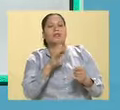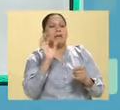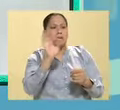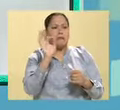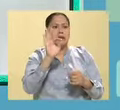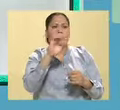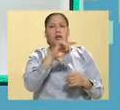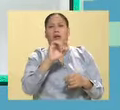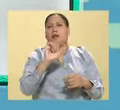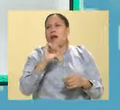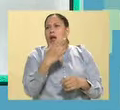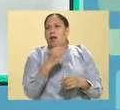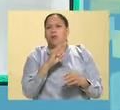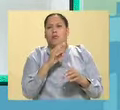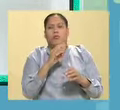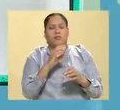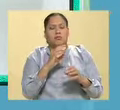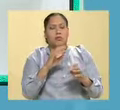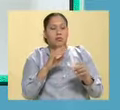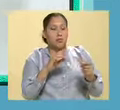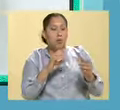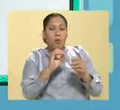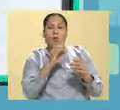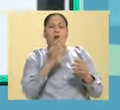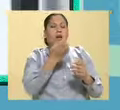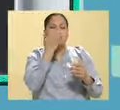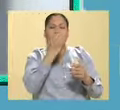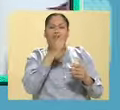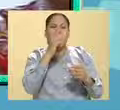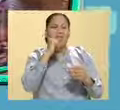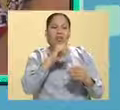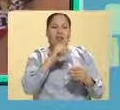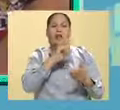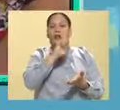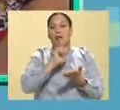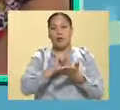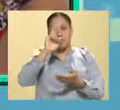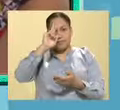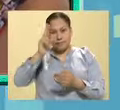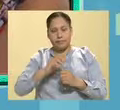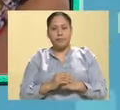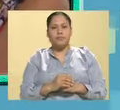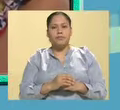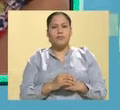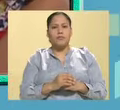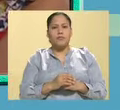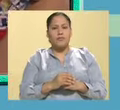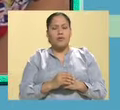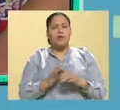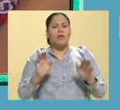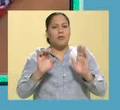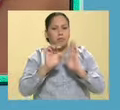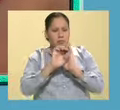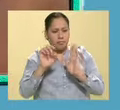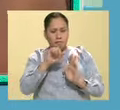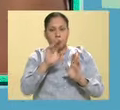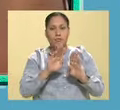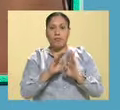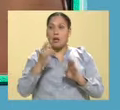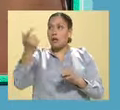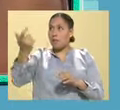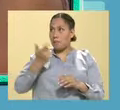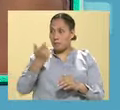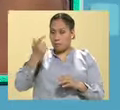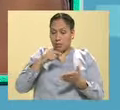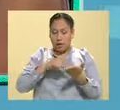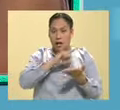en algún modo su forma de desarrollo, la ley lo prohíbe. ¿Hay alguna disposición en cuanto al salario de los